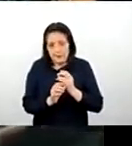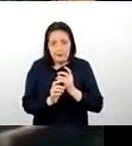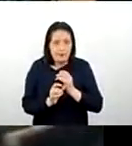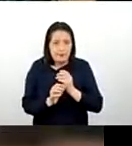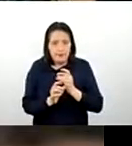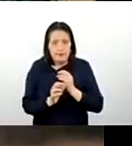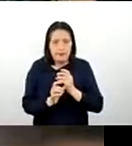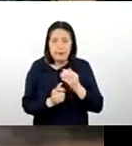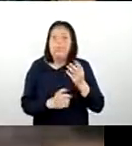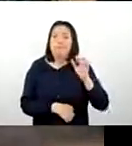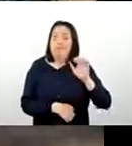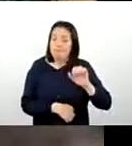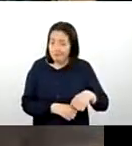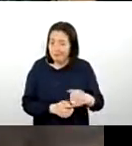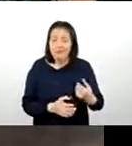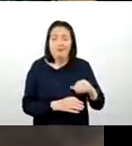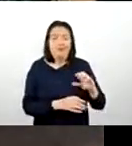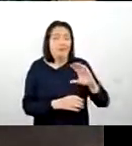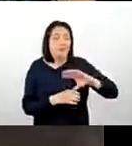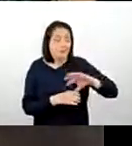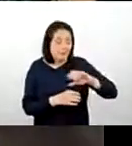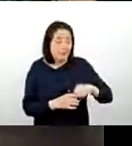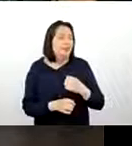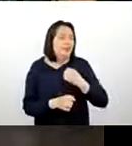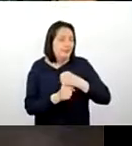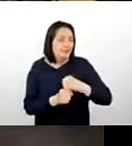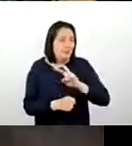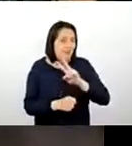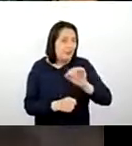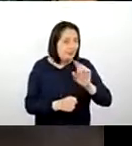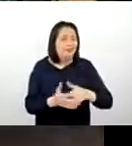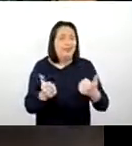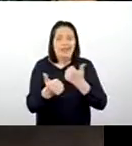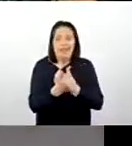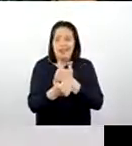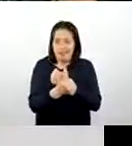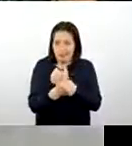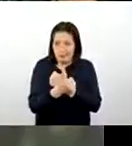FICAFE 2022 Ayacucho